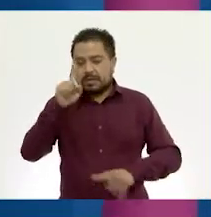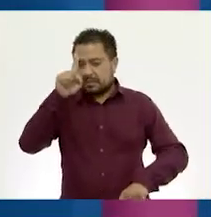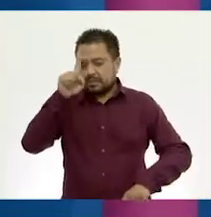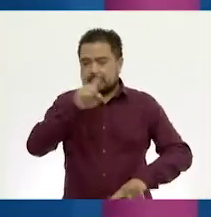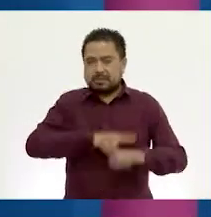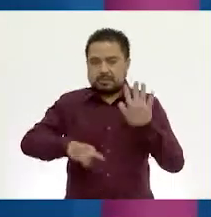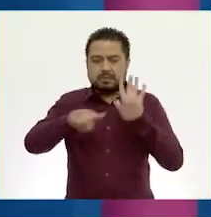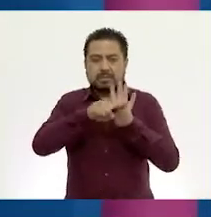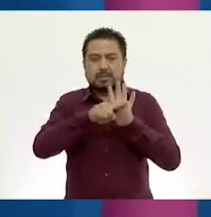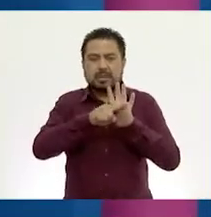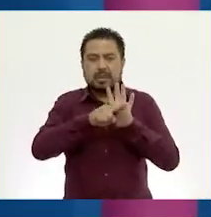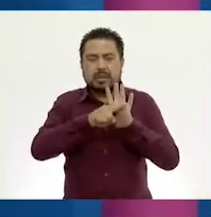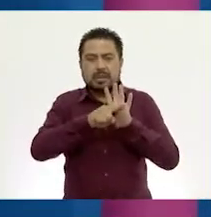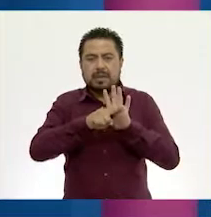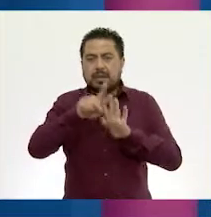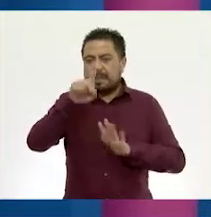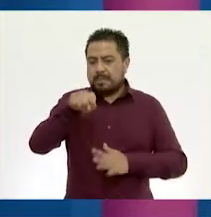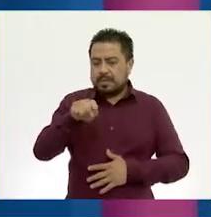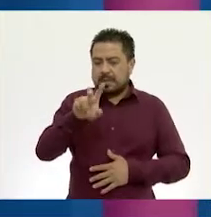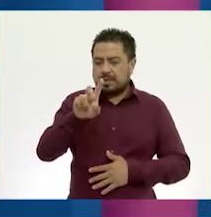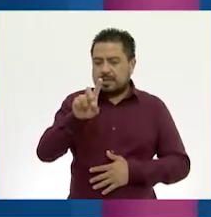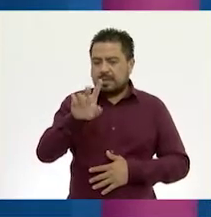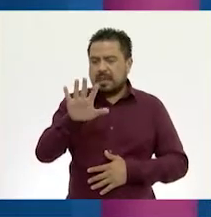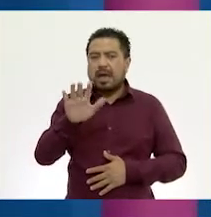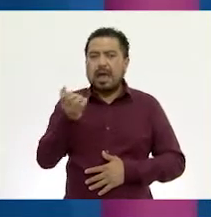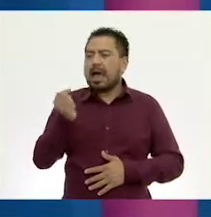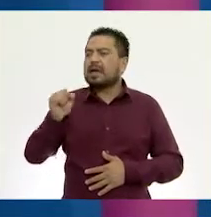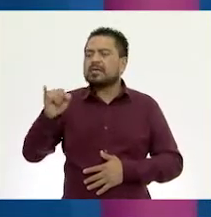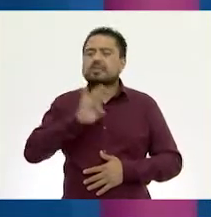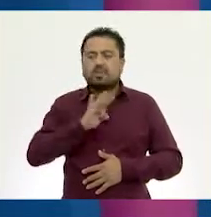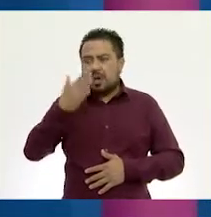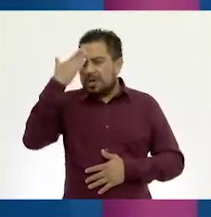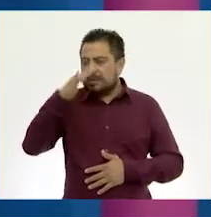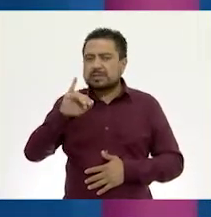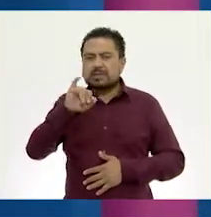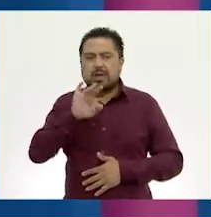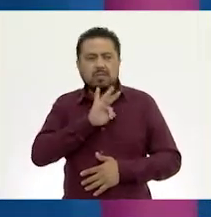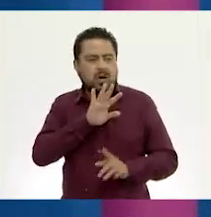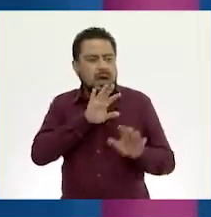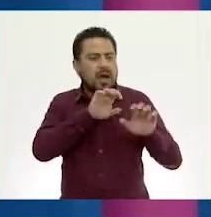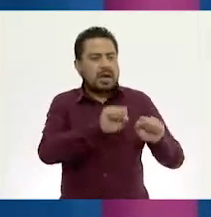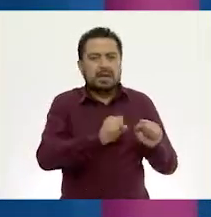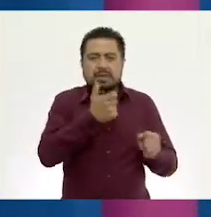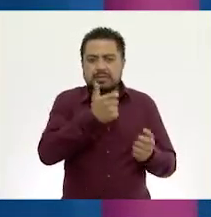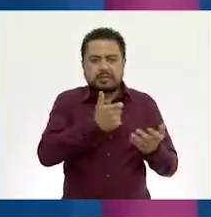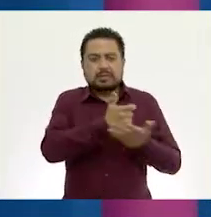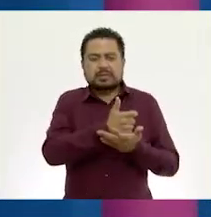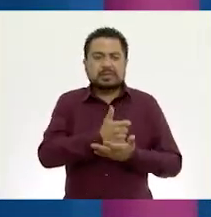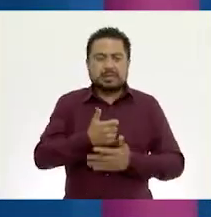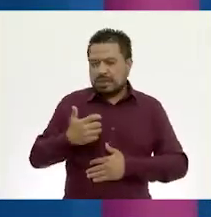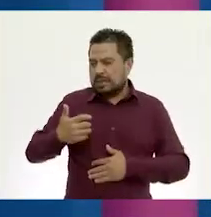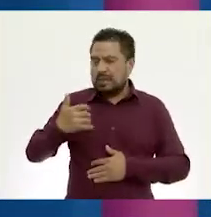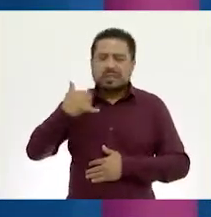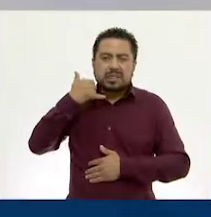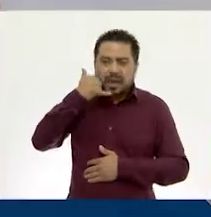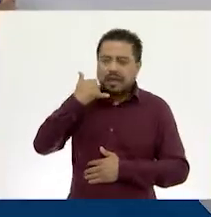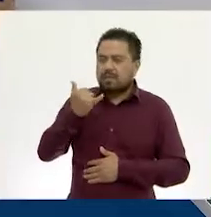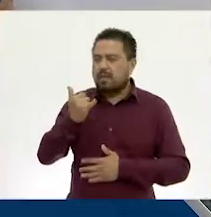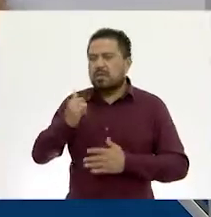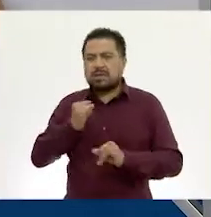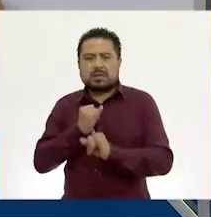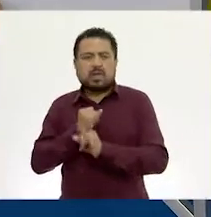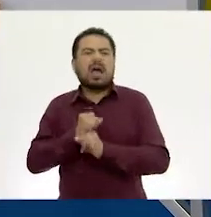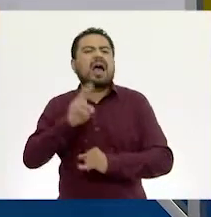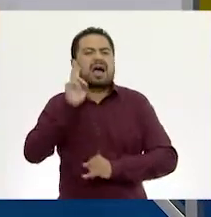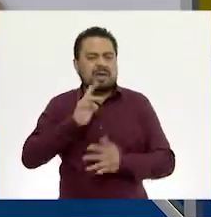a restar 1035 y así vamos a poder saber si ya le alcanza para pagar el servicio o no. Ok, vamos a hacerlo.